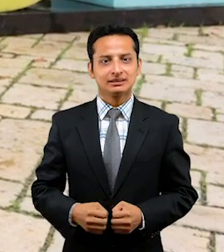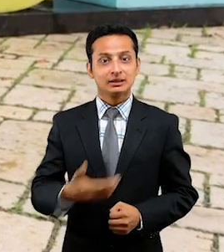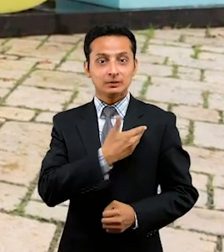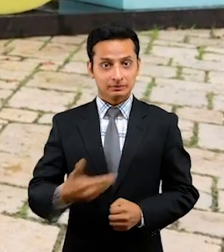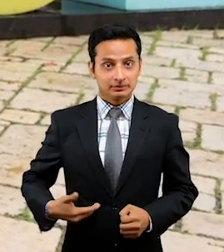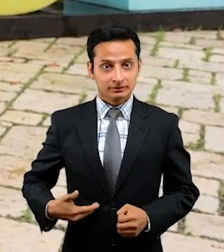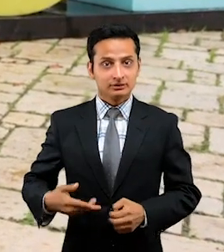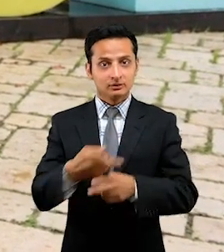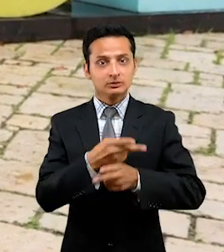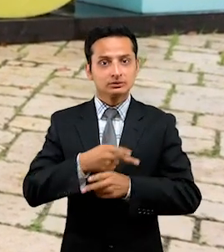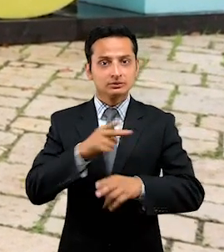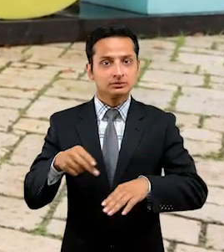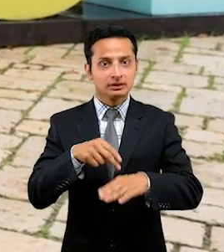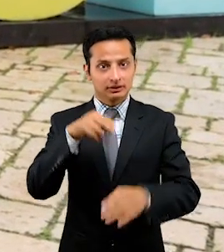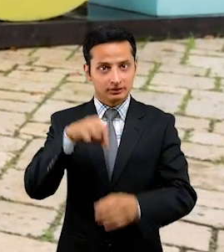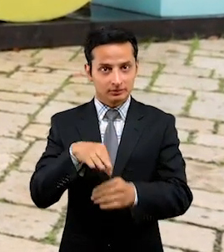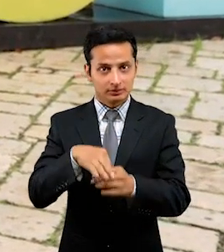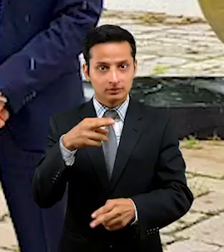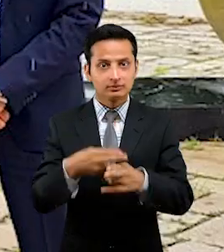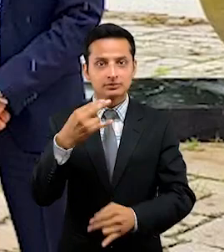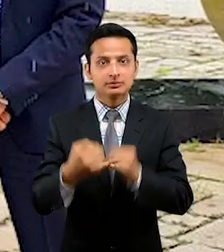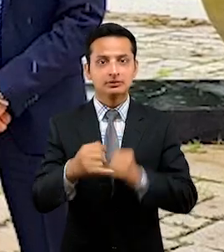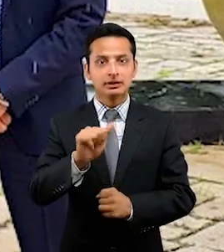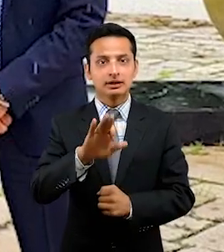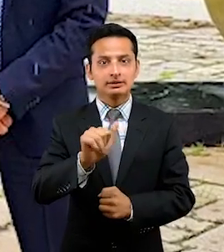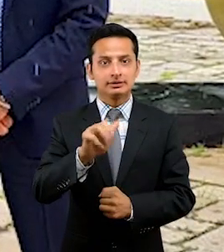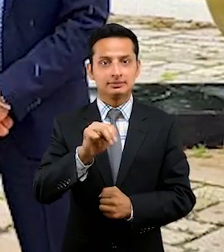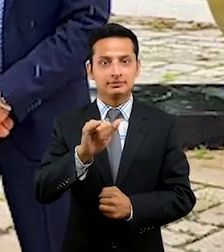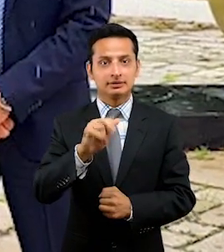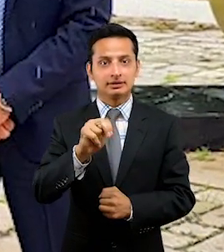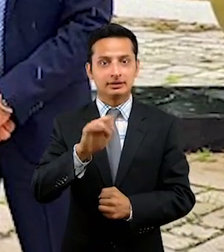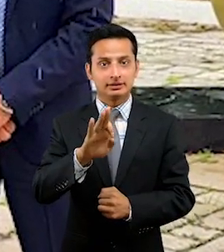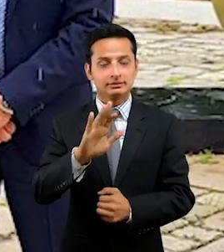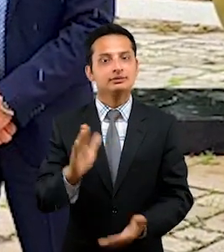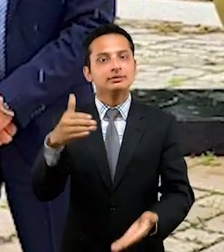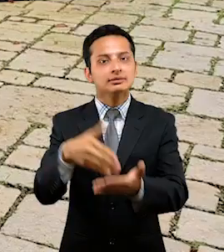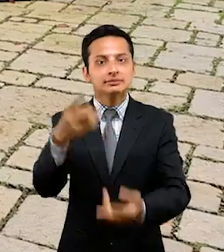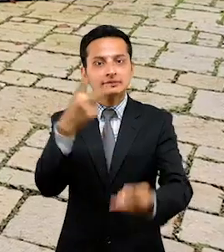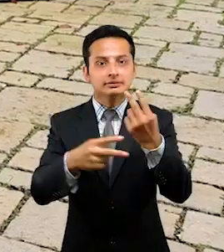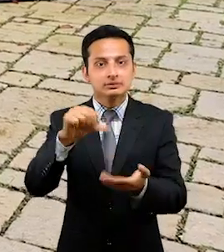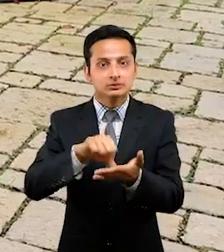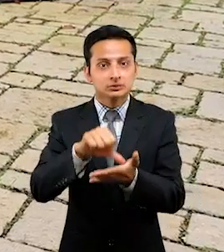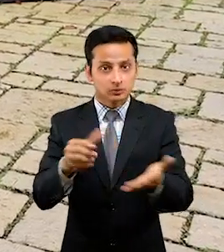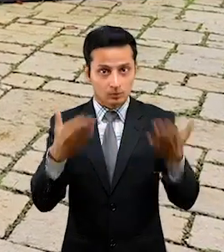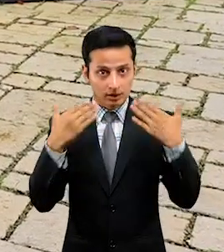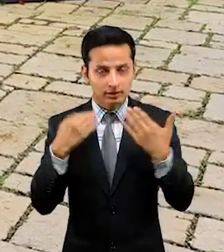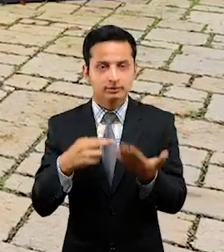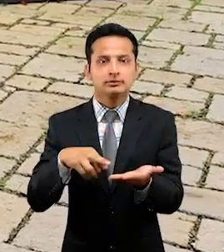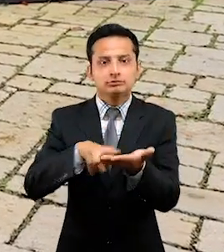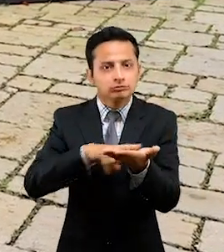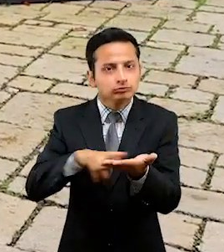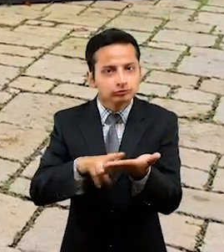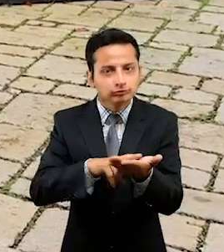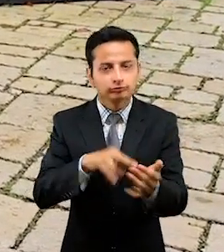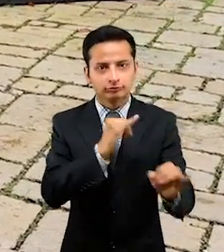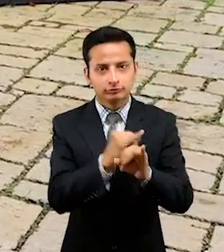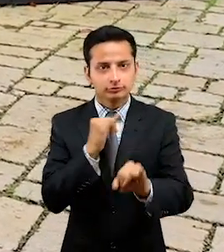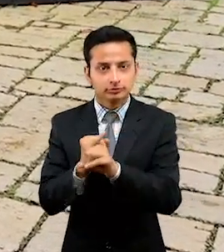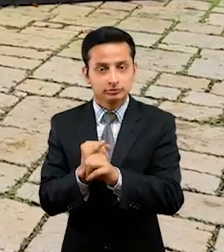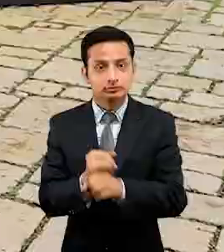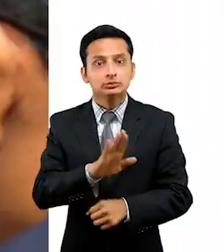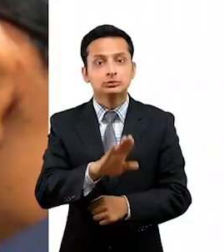La presidenta del Consejo Nacional Electoral, Diana Tamahint, en su visita a la ciudad de Guayaquil mantuvo una reunión de